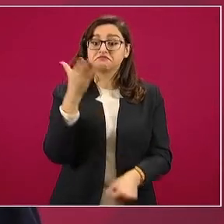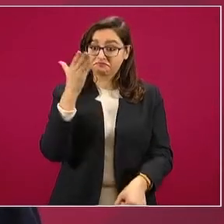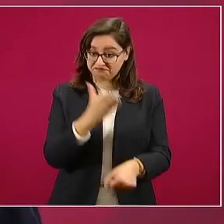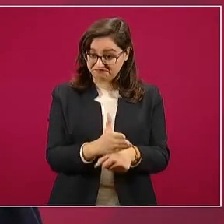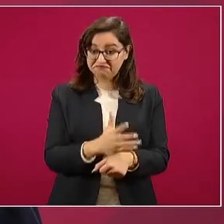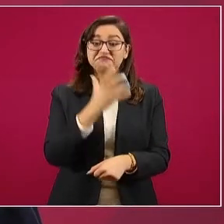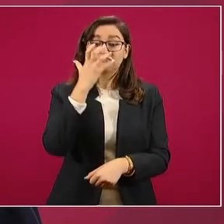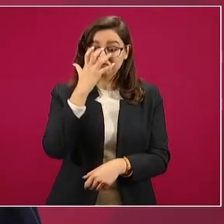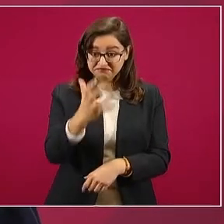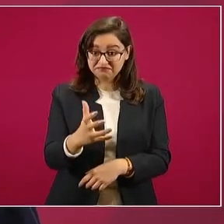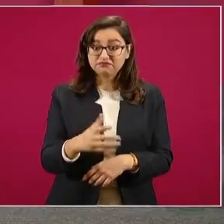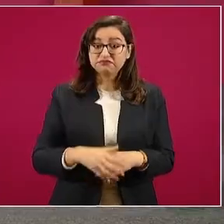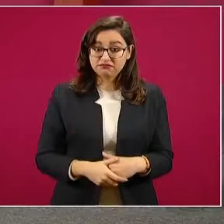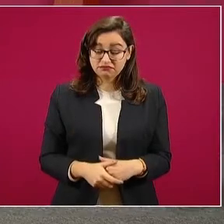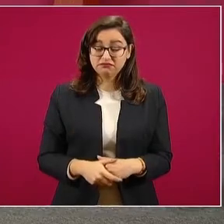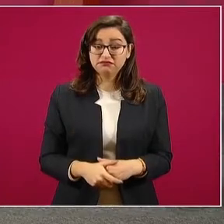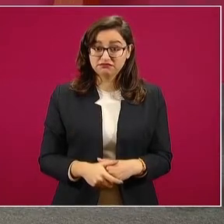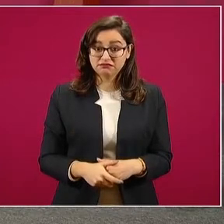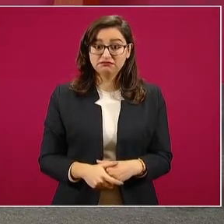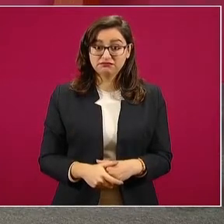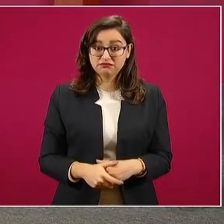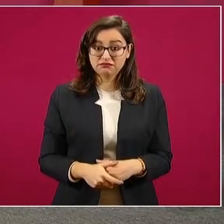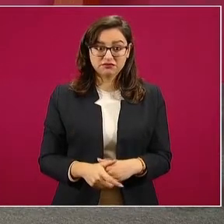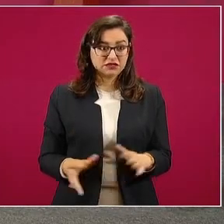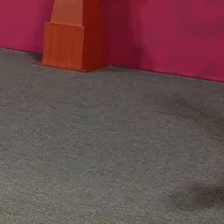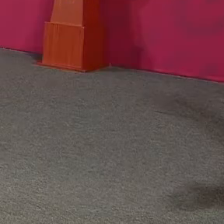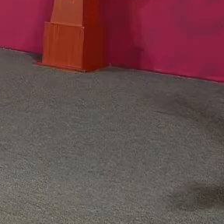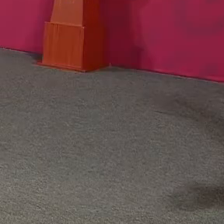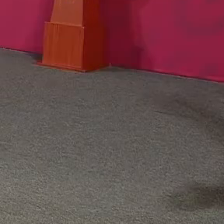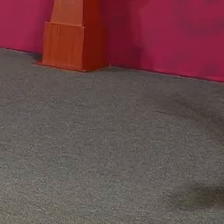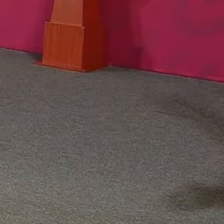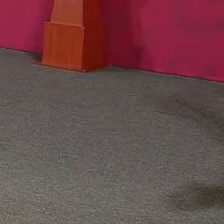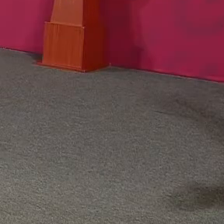sea quien sea.